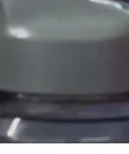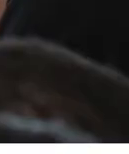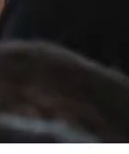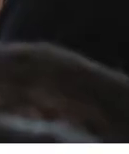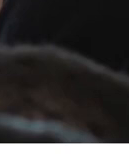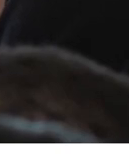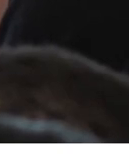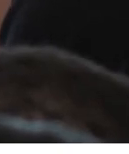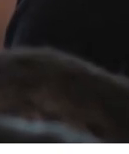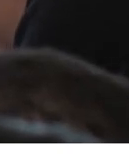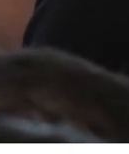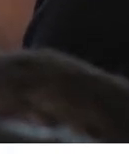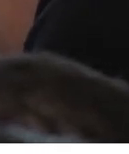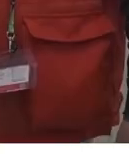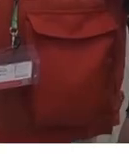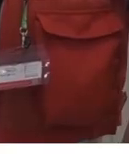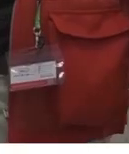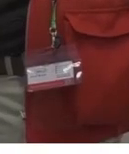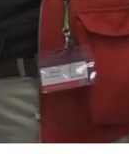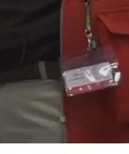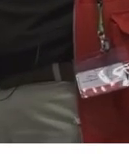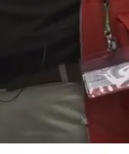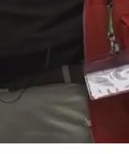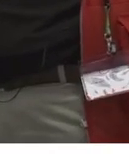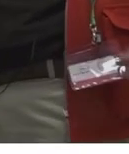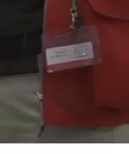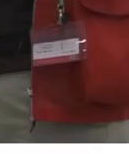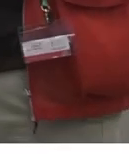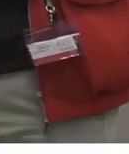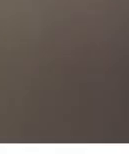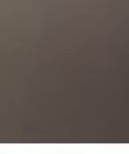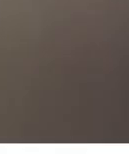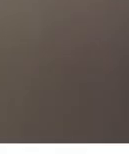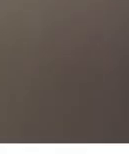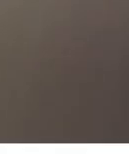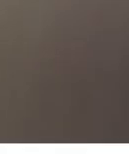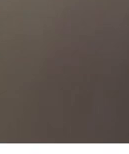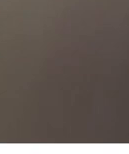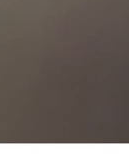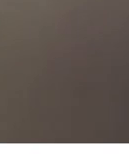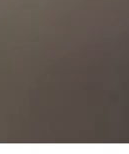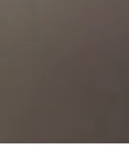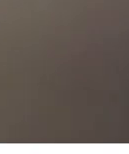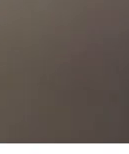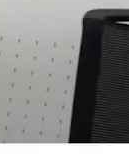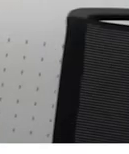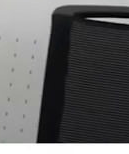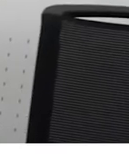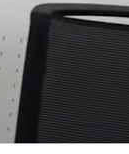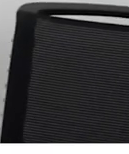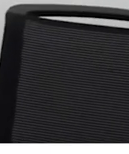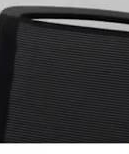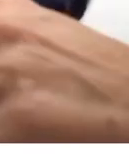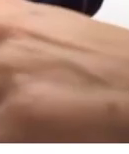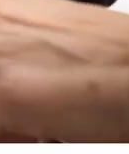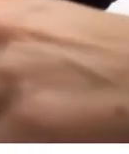su factura energética, enseñándoles lo que son los conceptos básicos y cómo pueden mejorarlo. Y, a la